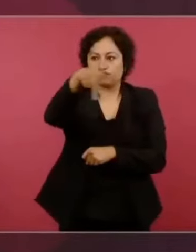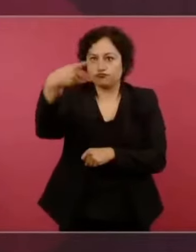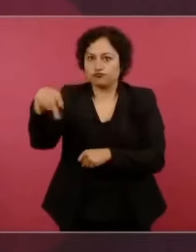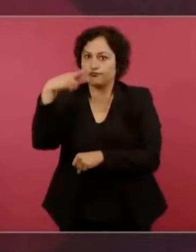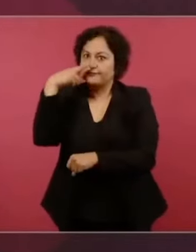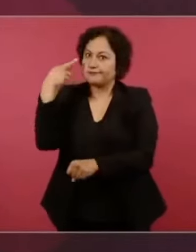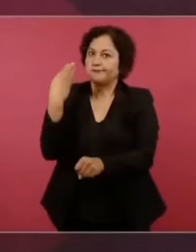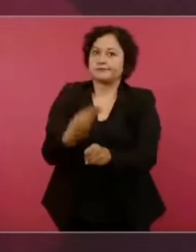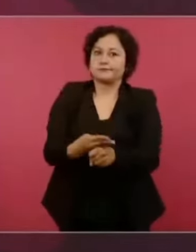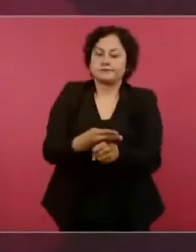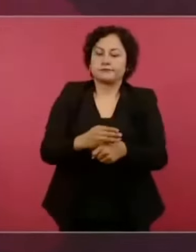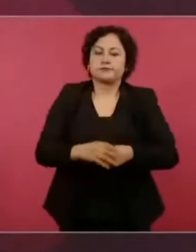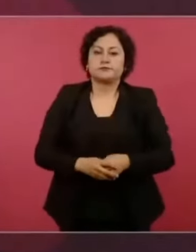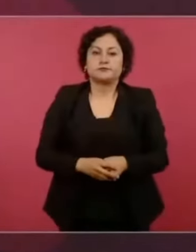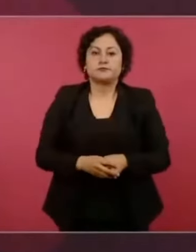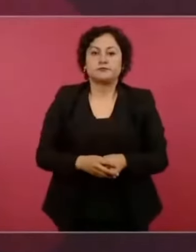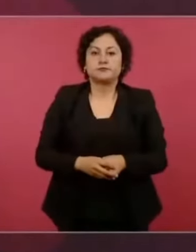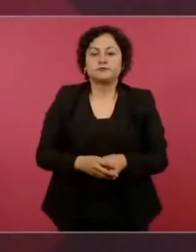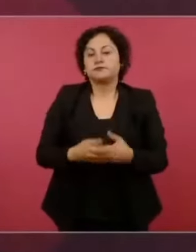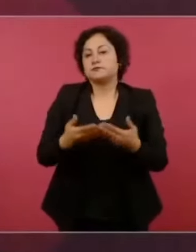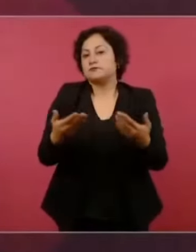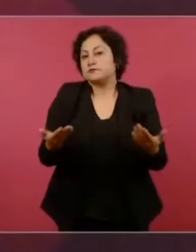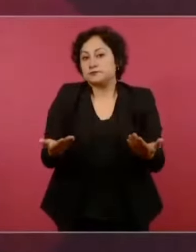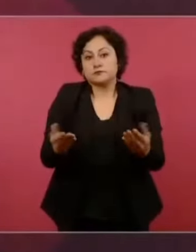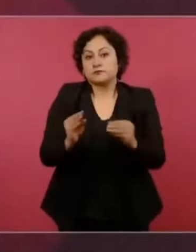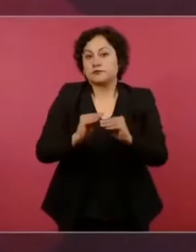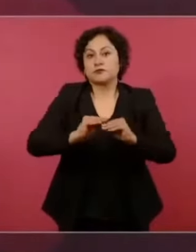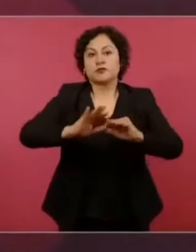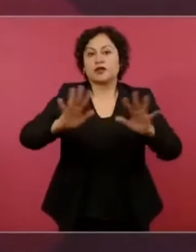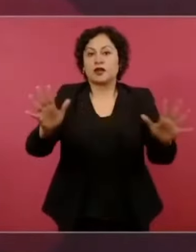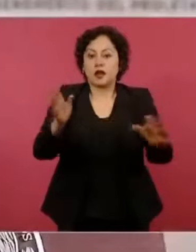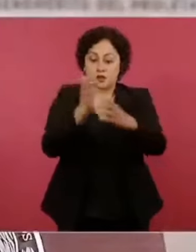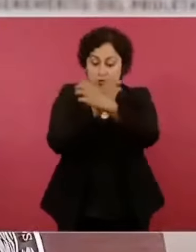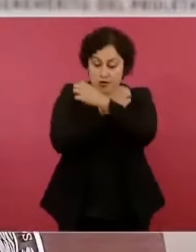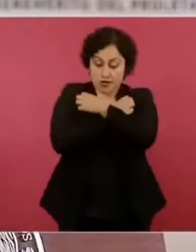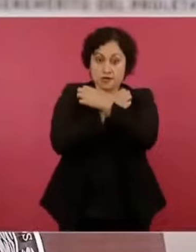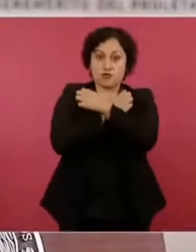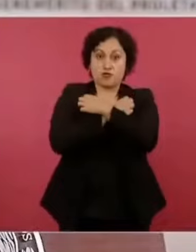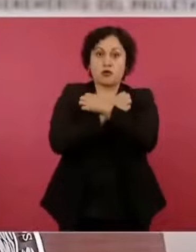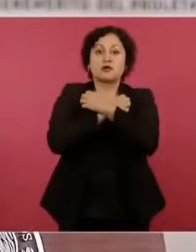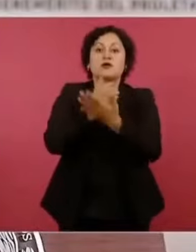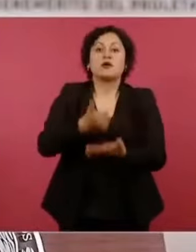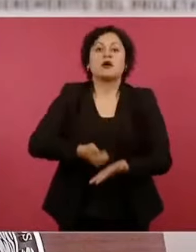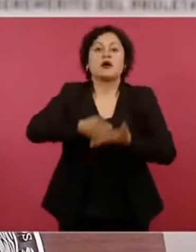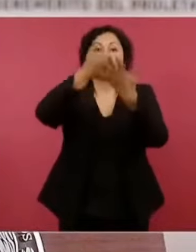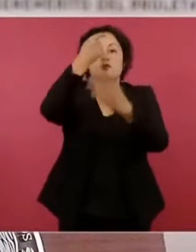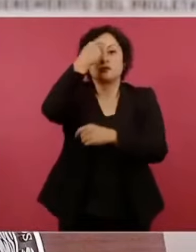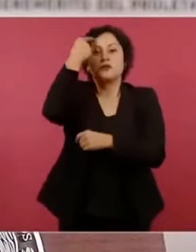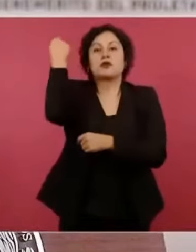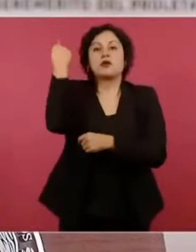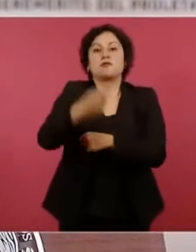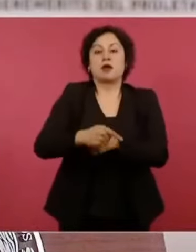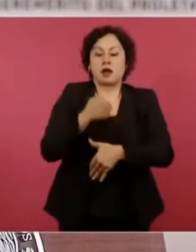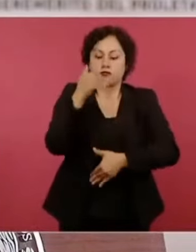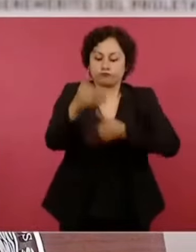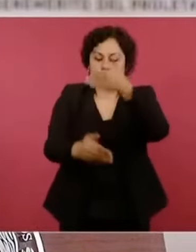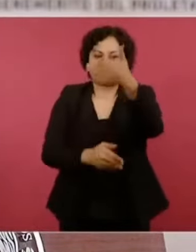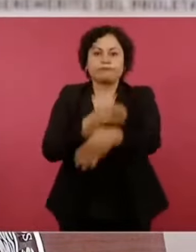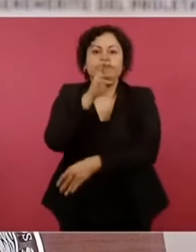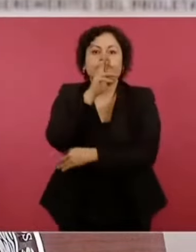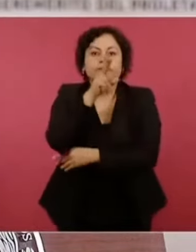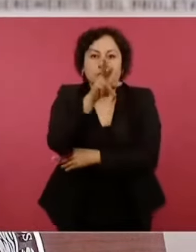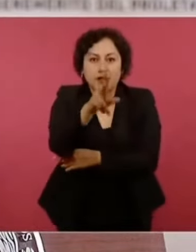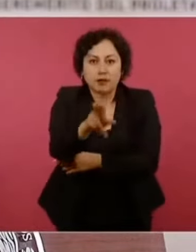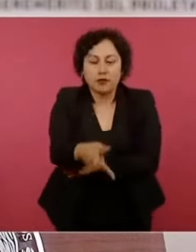Siempre con la educación se tendrán los mejores resultados y en materia de